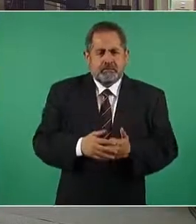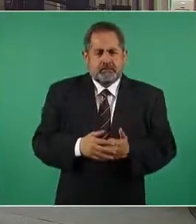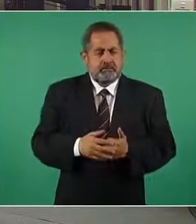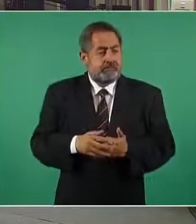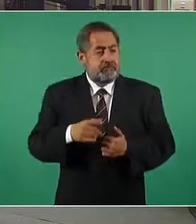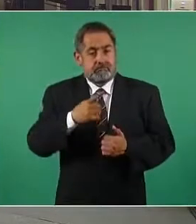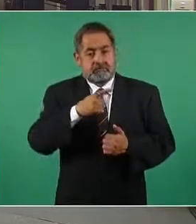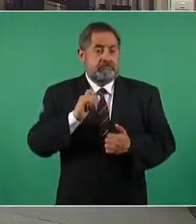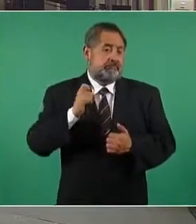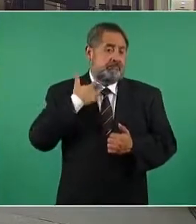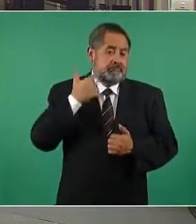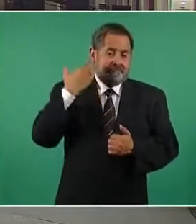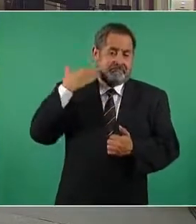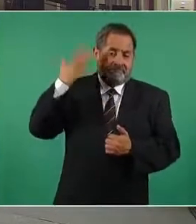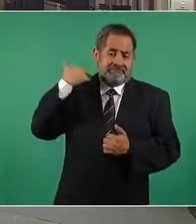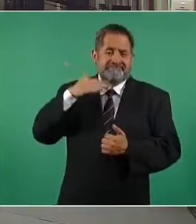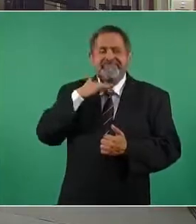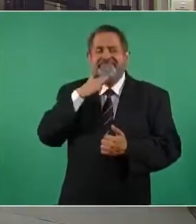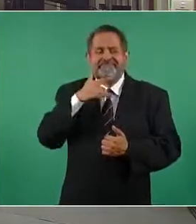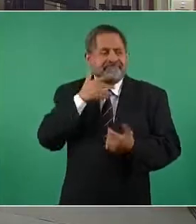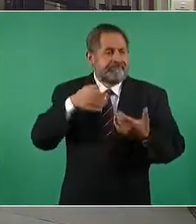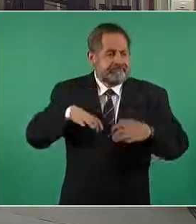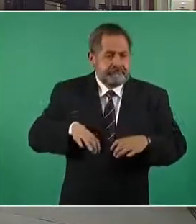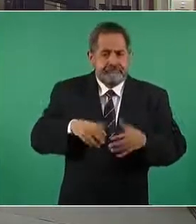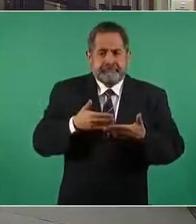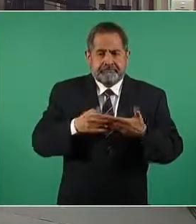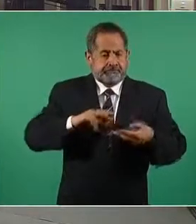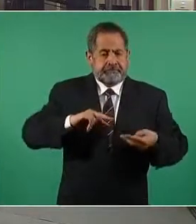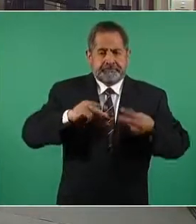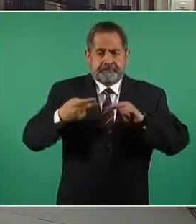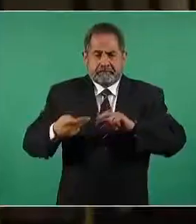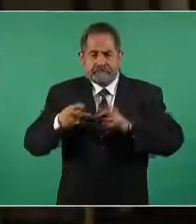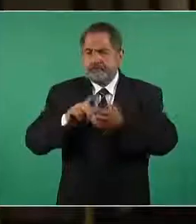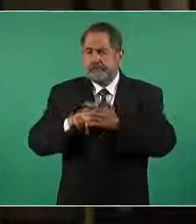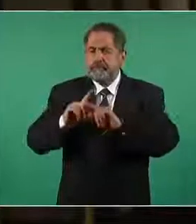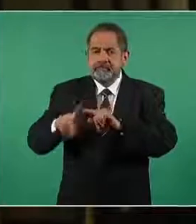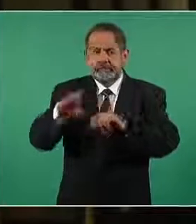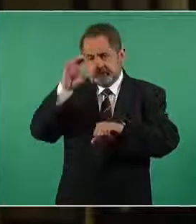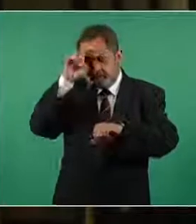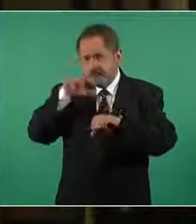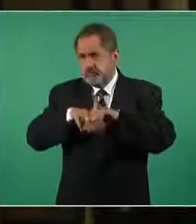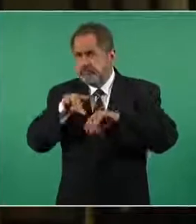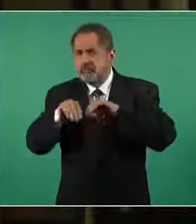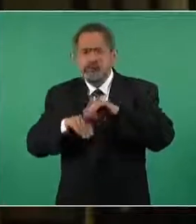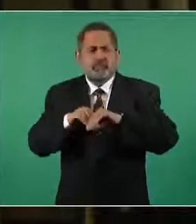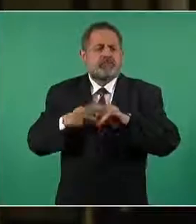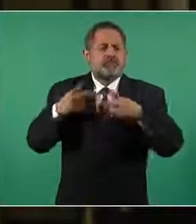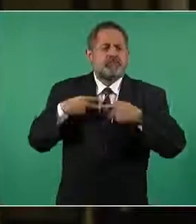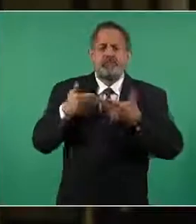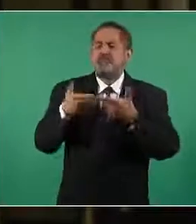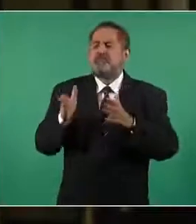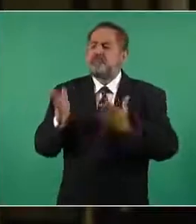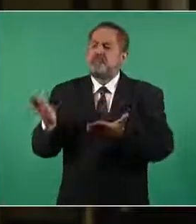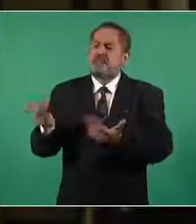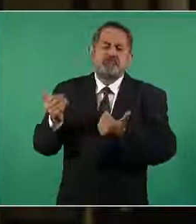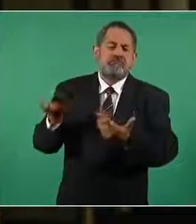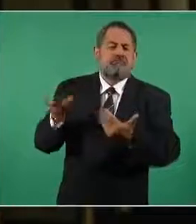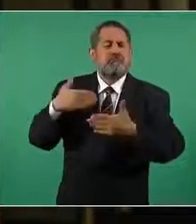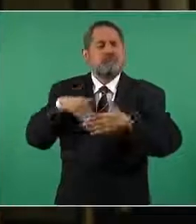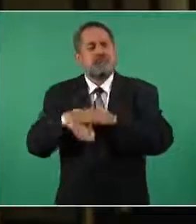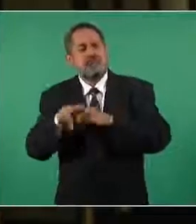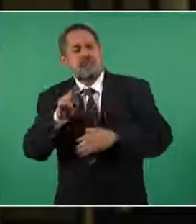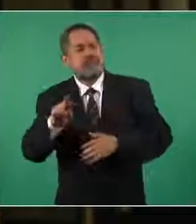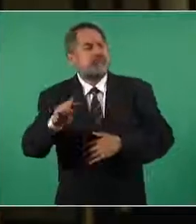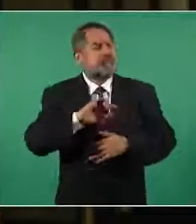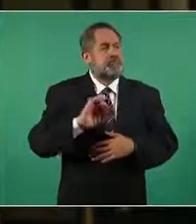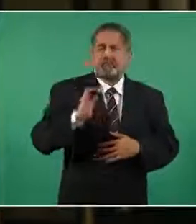corrupción que existía en Los Pinos se está cambiando a un modelo cultural para atraer a toda la ciudadanía y que salgan